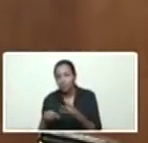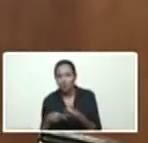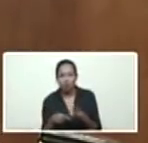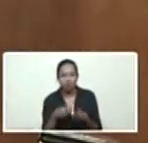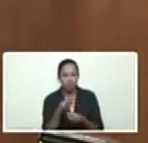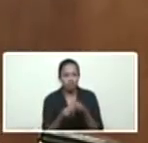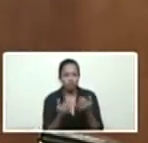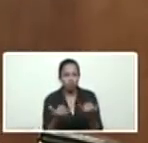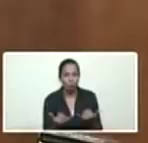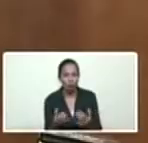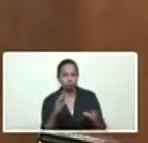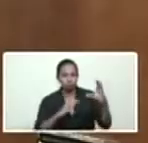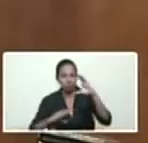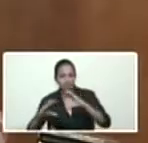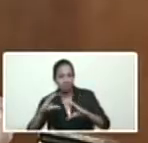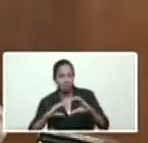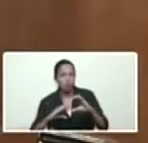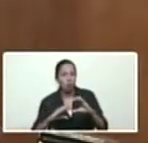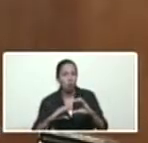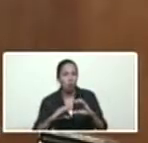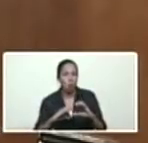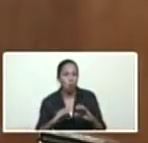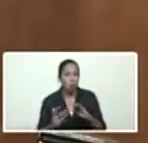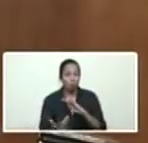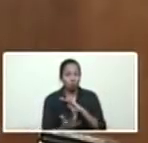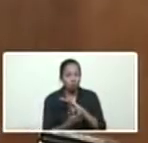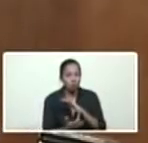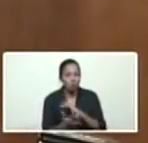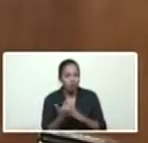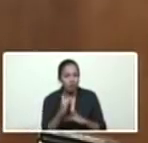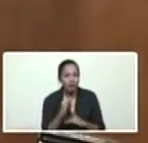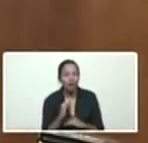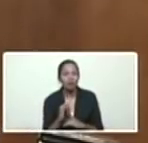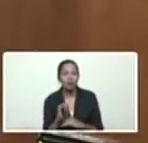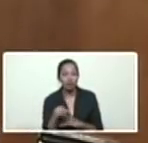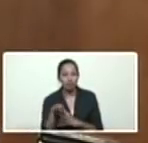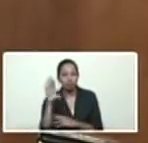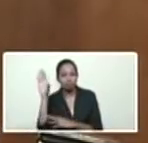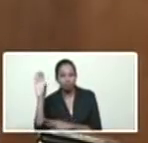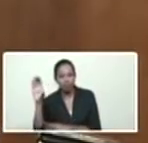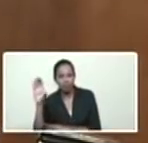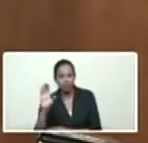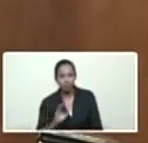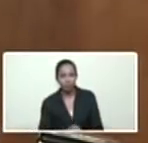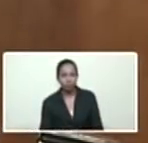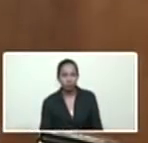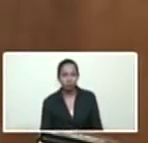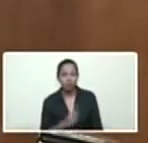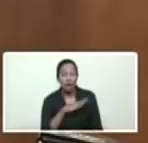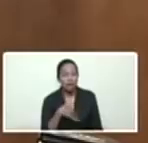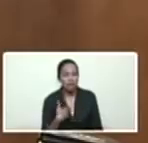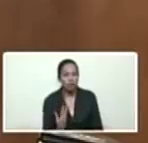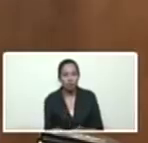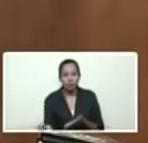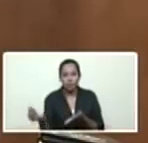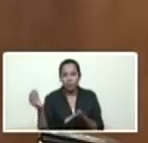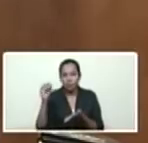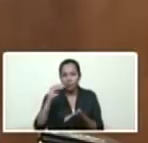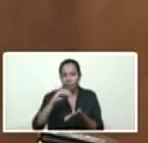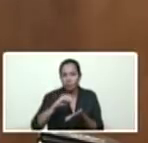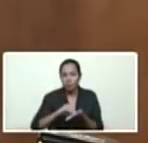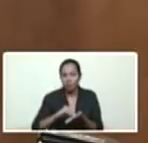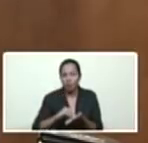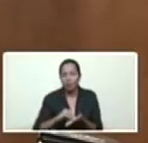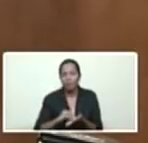los científicos del país los tecnólogos del país y voy a activar con mucha fuerza en esta etapa para